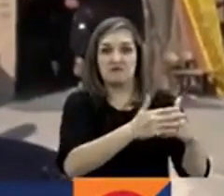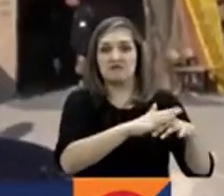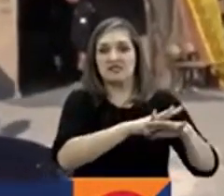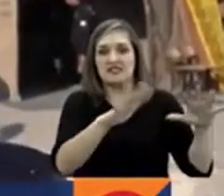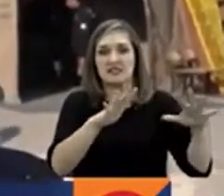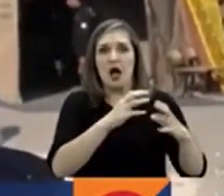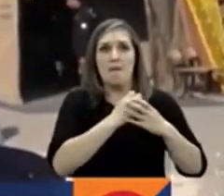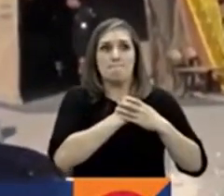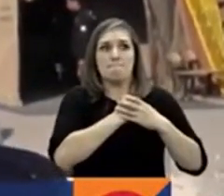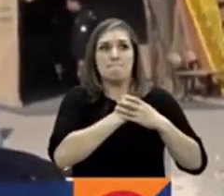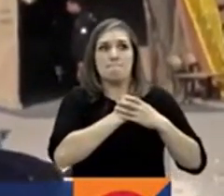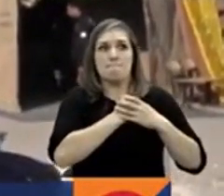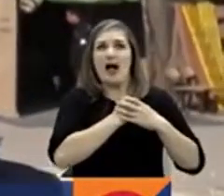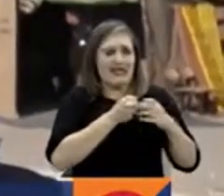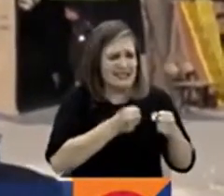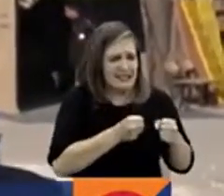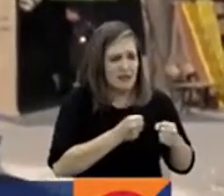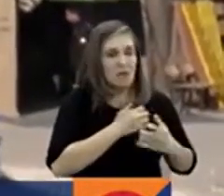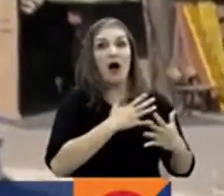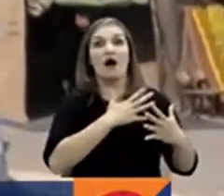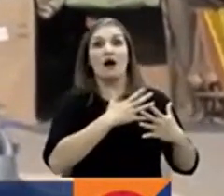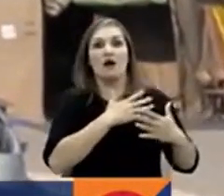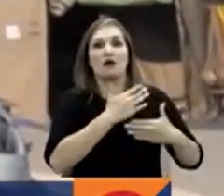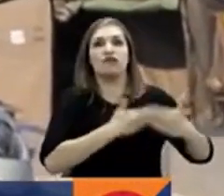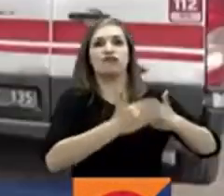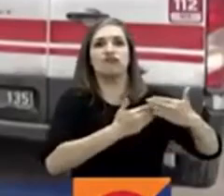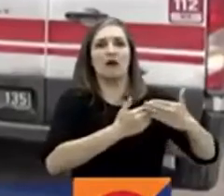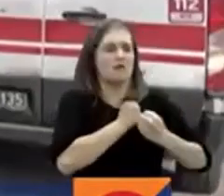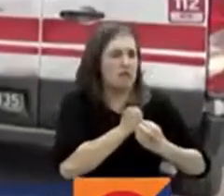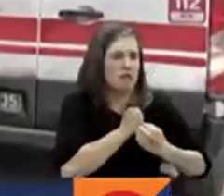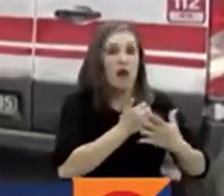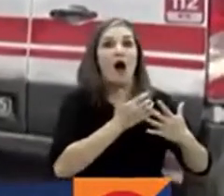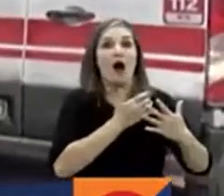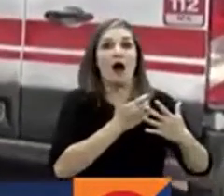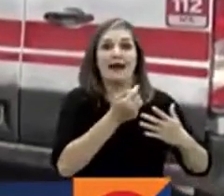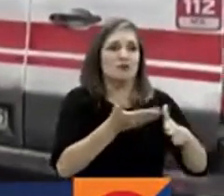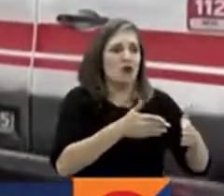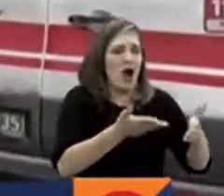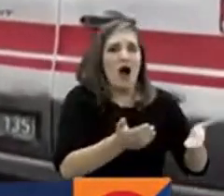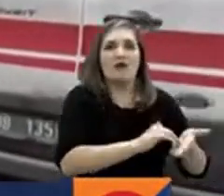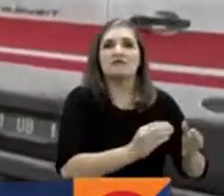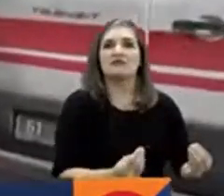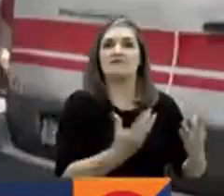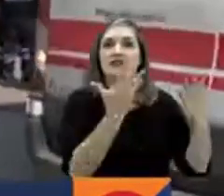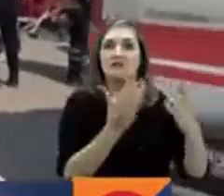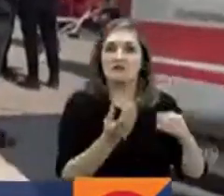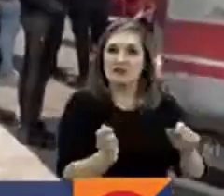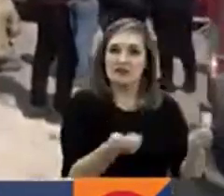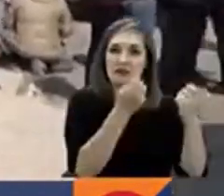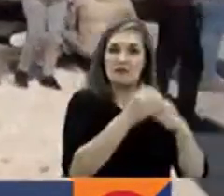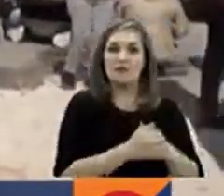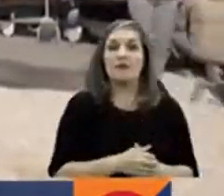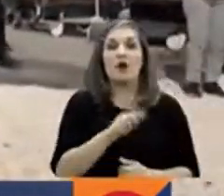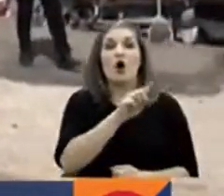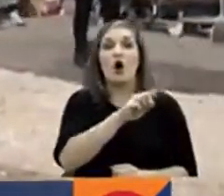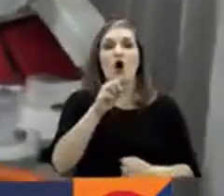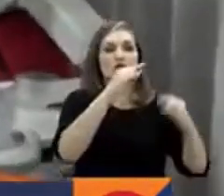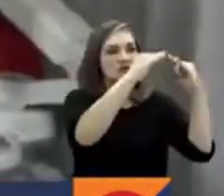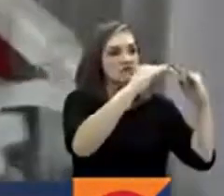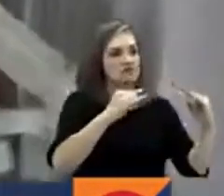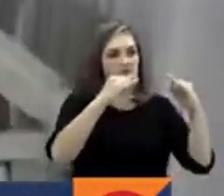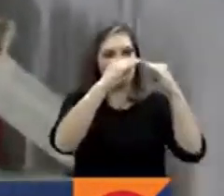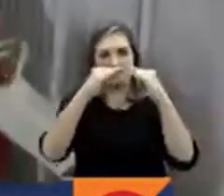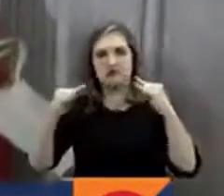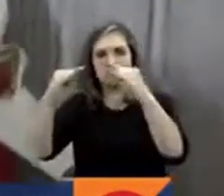Hicimos todo según el libro y después de una hora y media ella sobrevivió. Se han construido 11 unidades y un hospital de campaña temporalmente